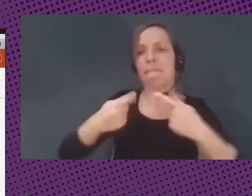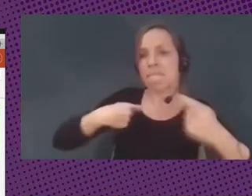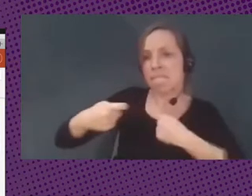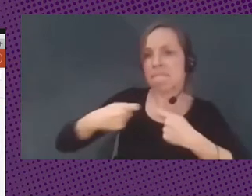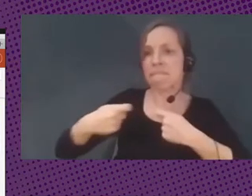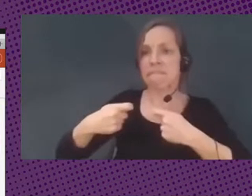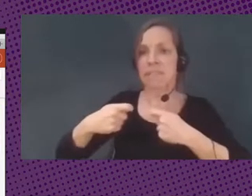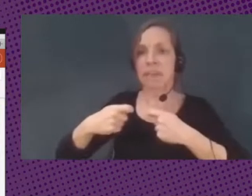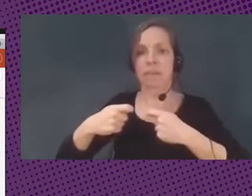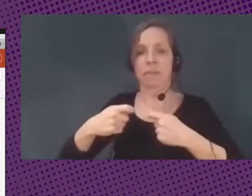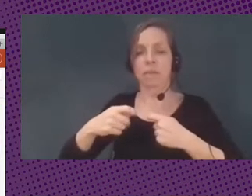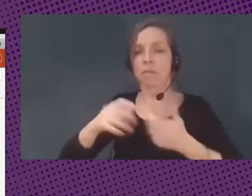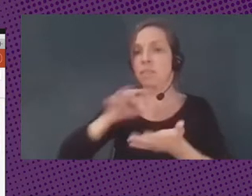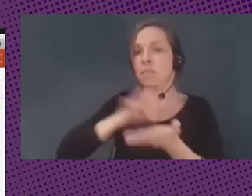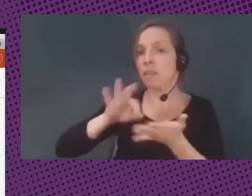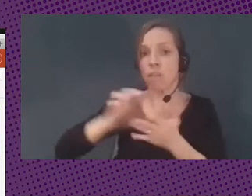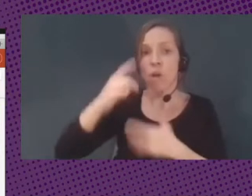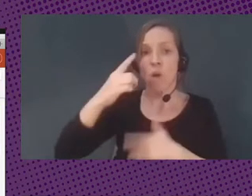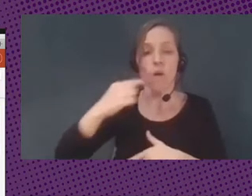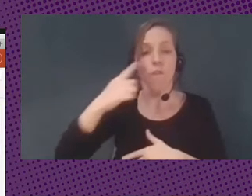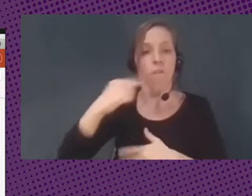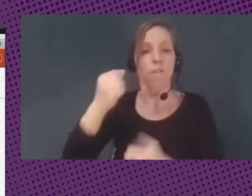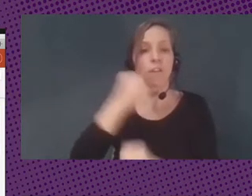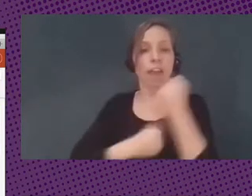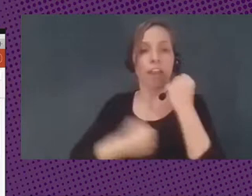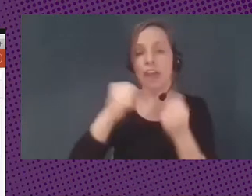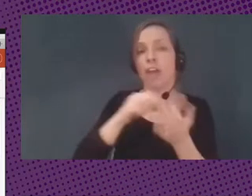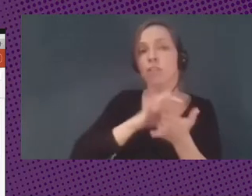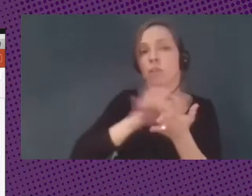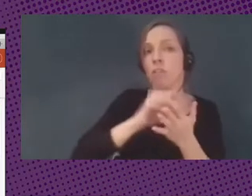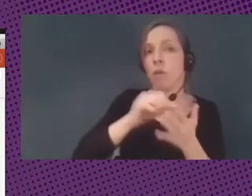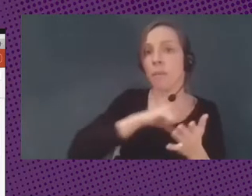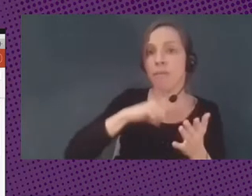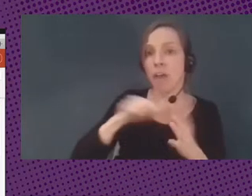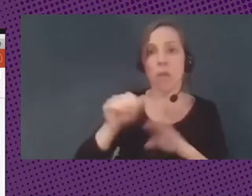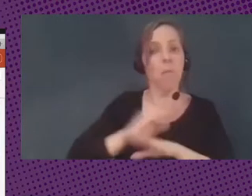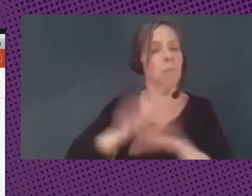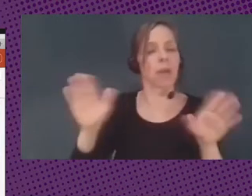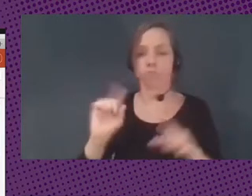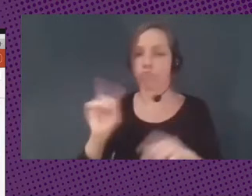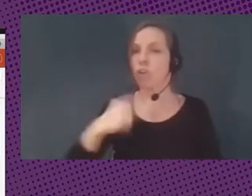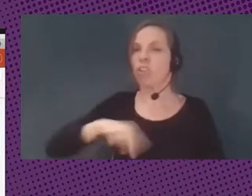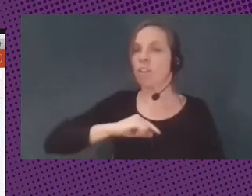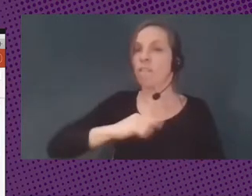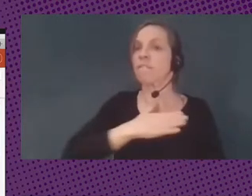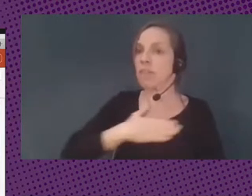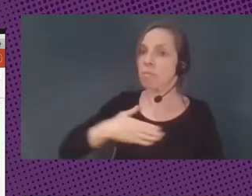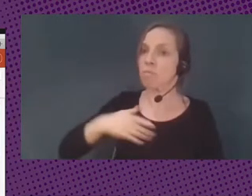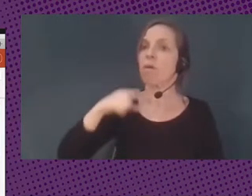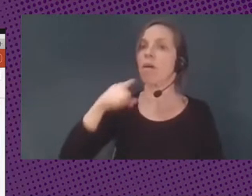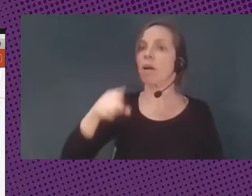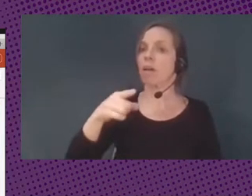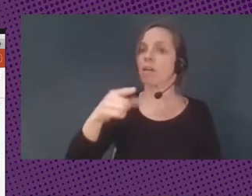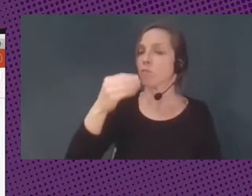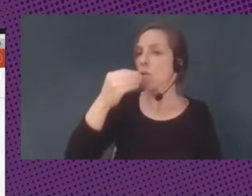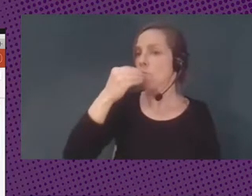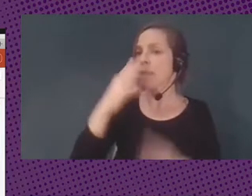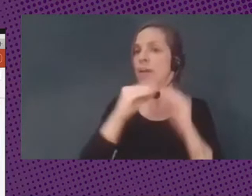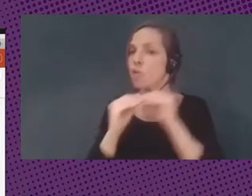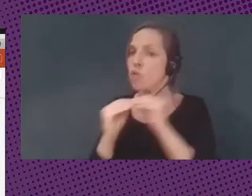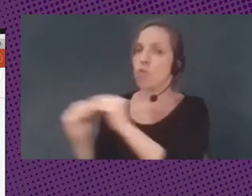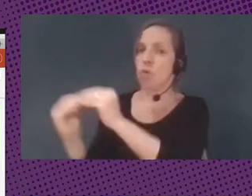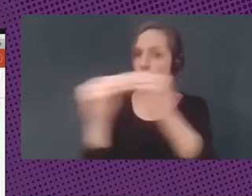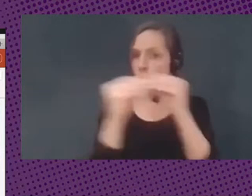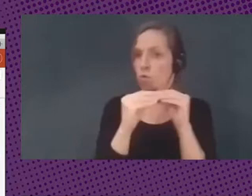financiero y provisto por privados, sino que pueda convertirse en un bien común con regulación social